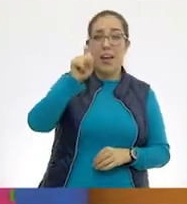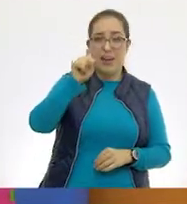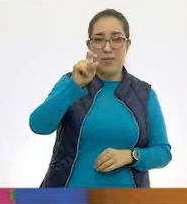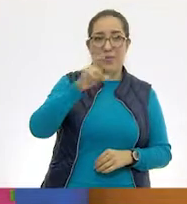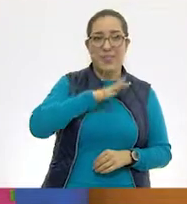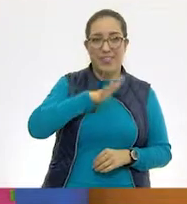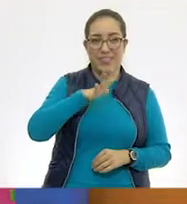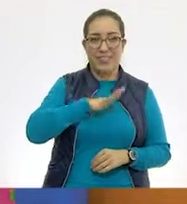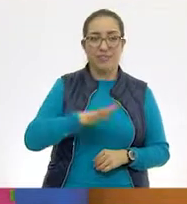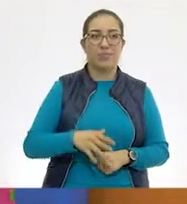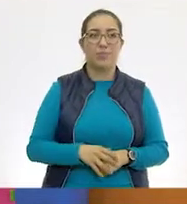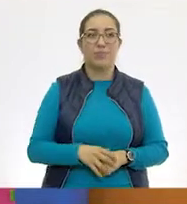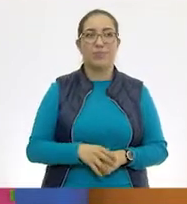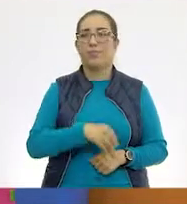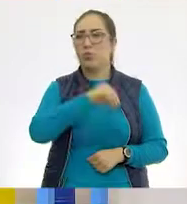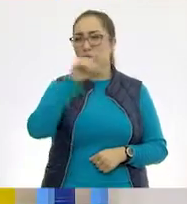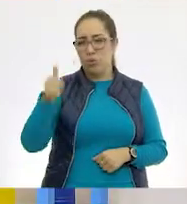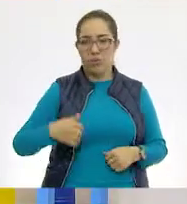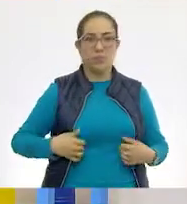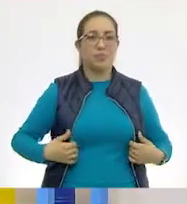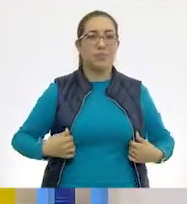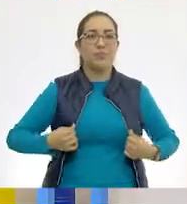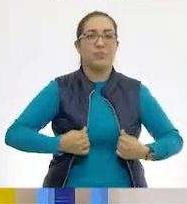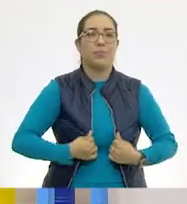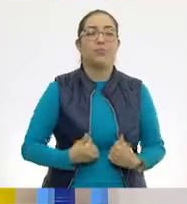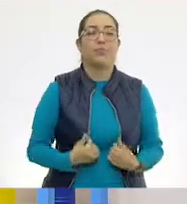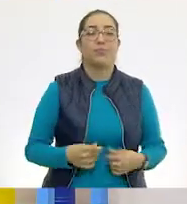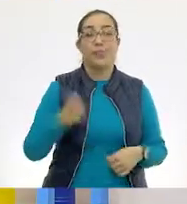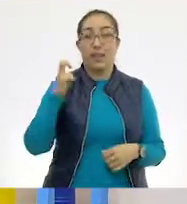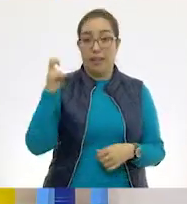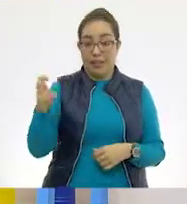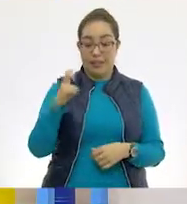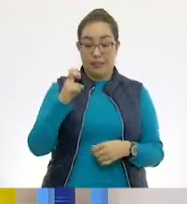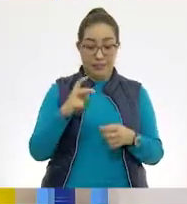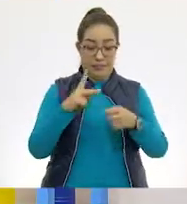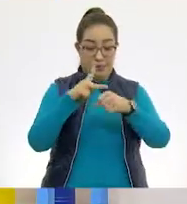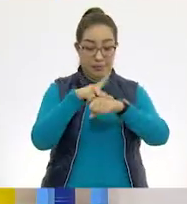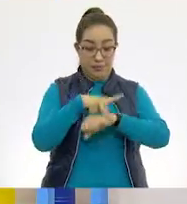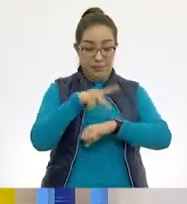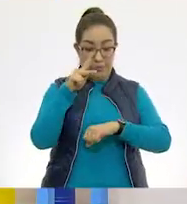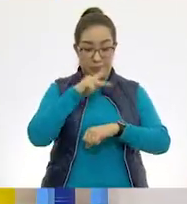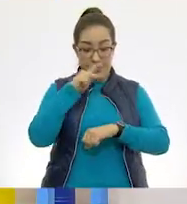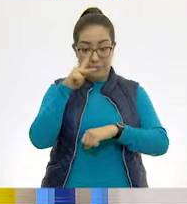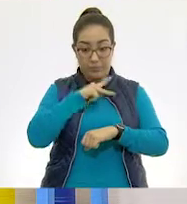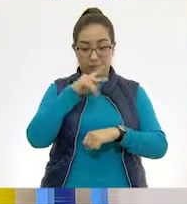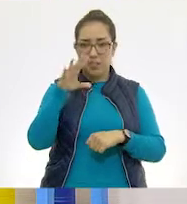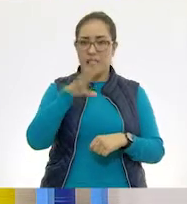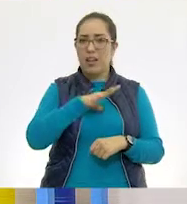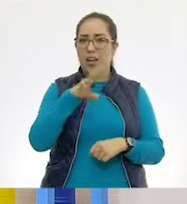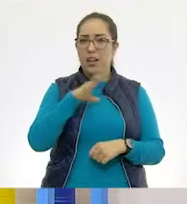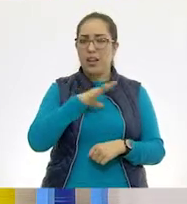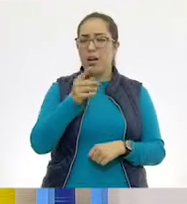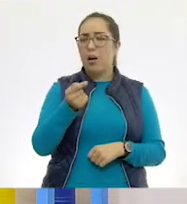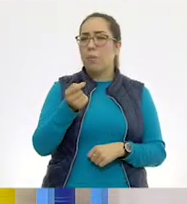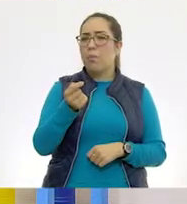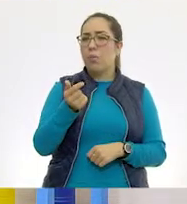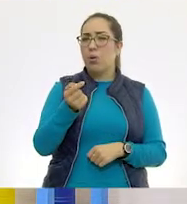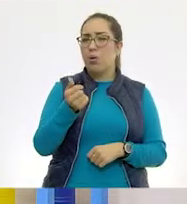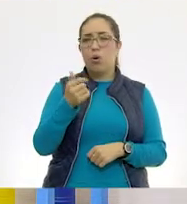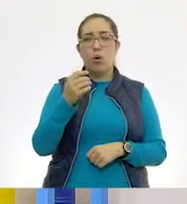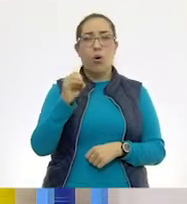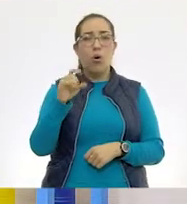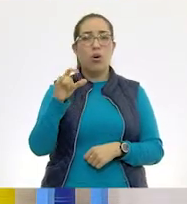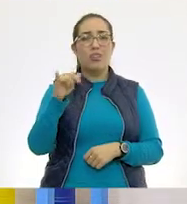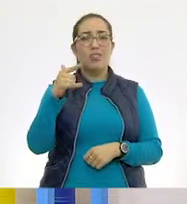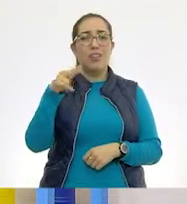Ok, muy bien. Siguiente. Este tipo de respiración provee pocas cantidades de